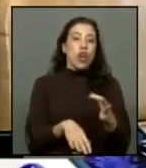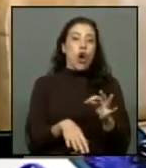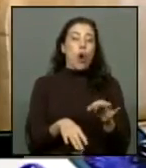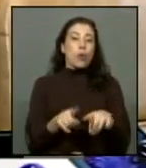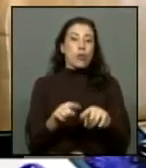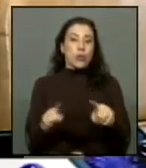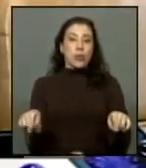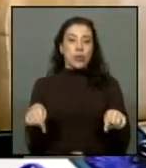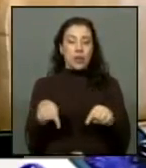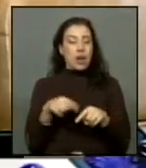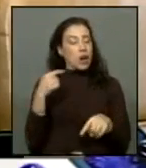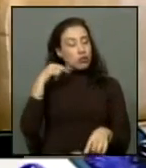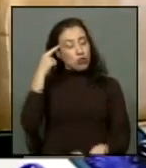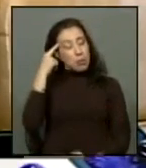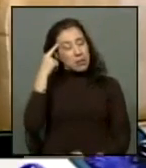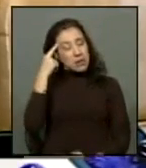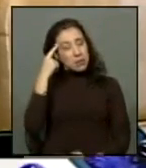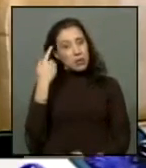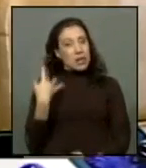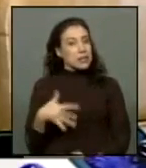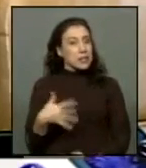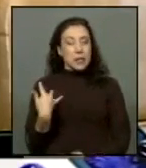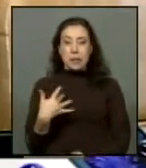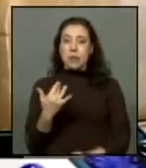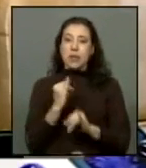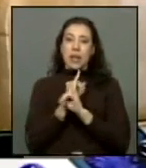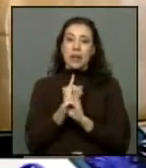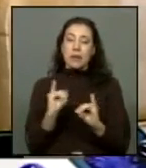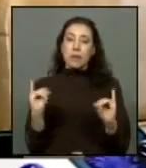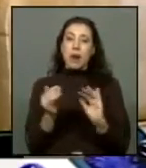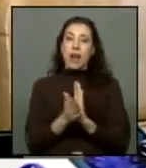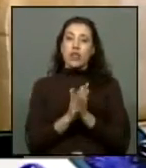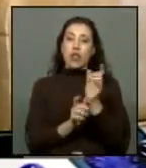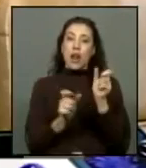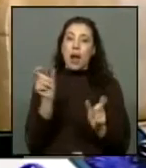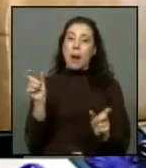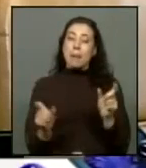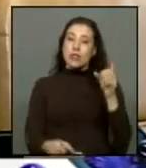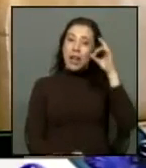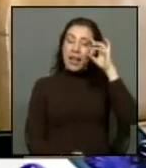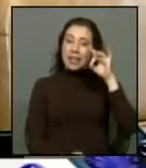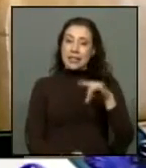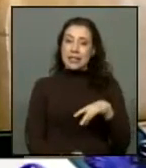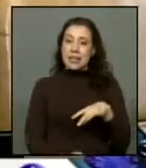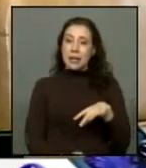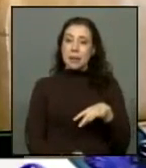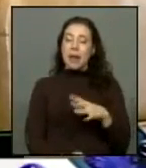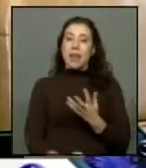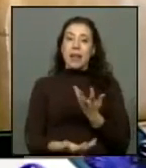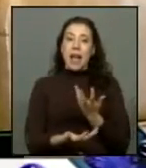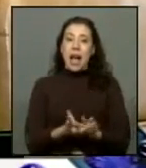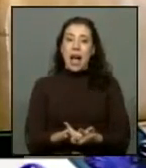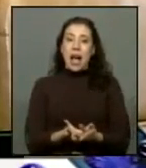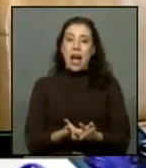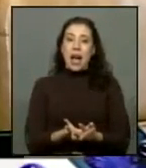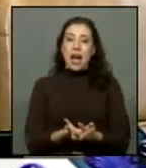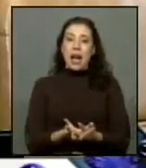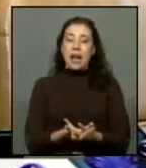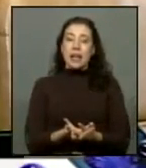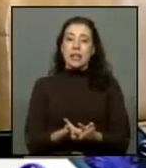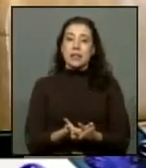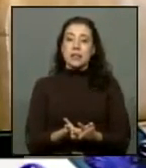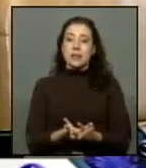predio creemos que es importante informar a toda persona que tenga conocimiento de la existencia y de la